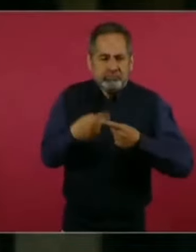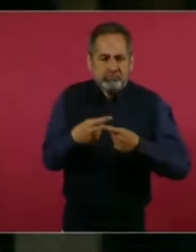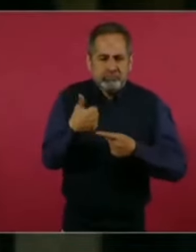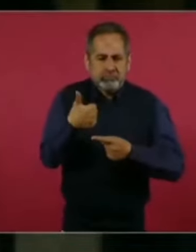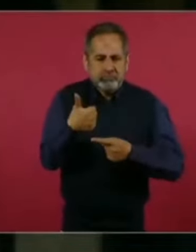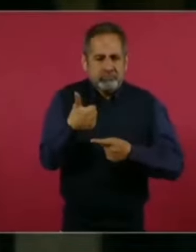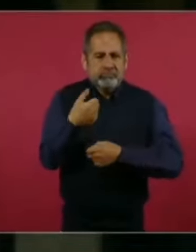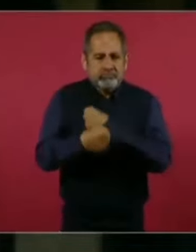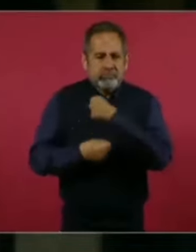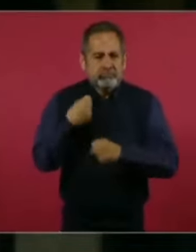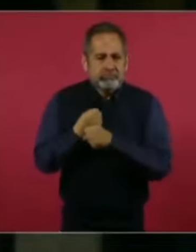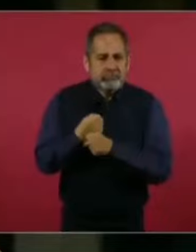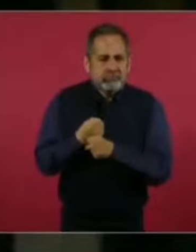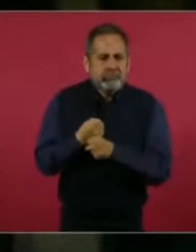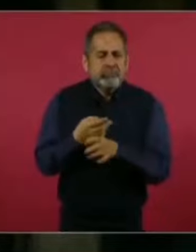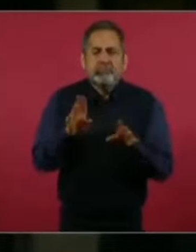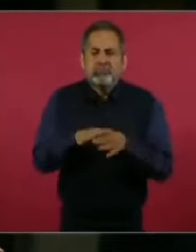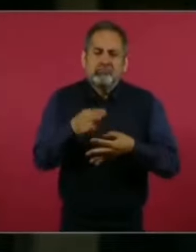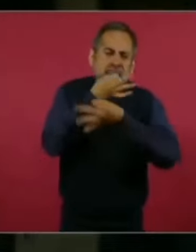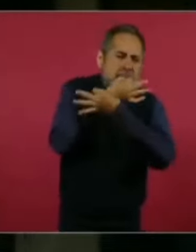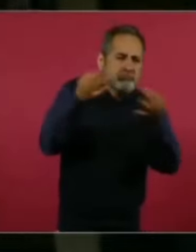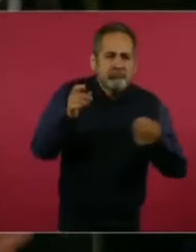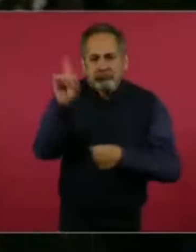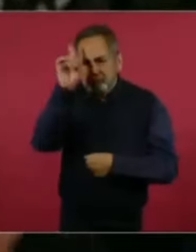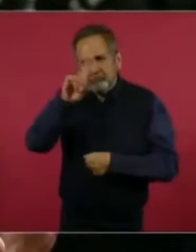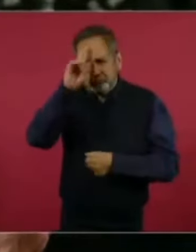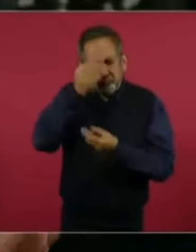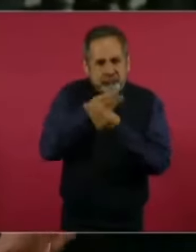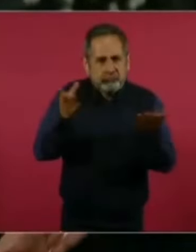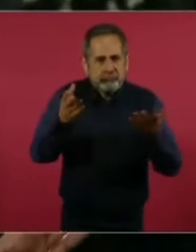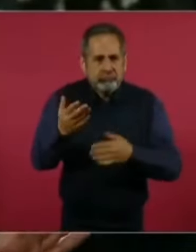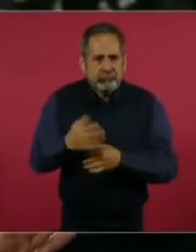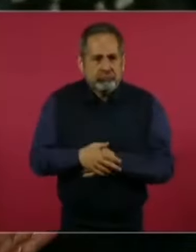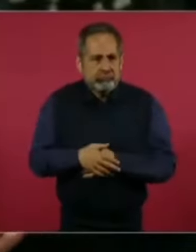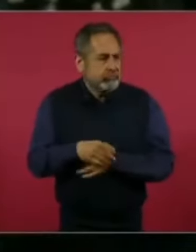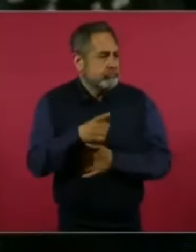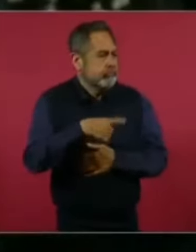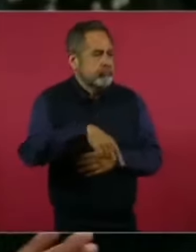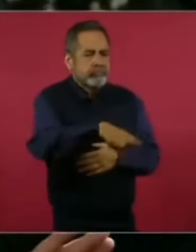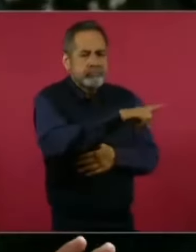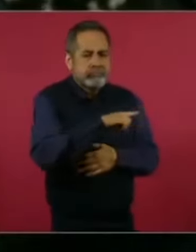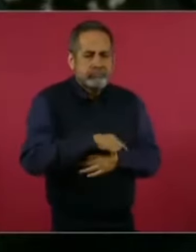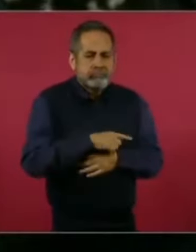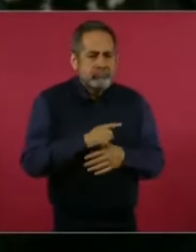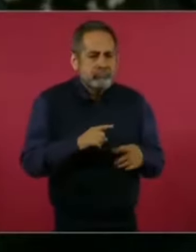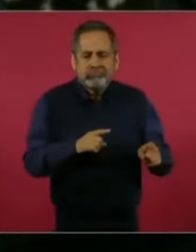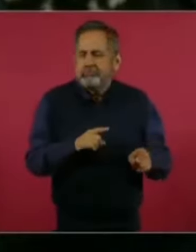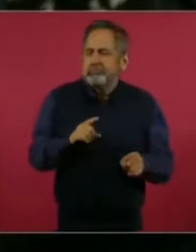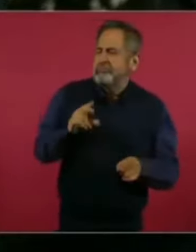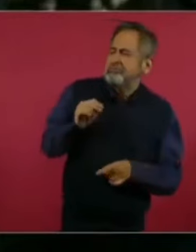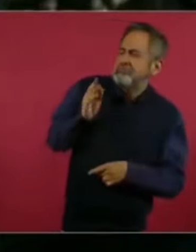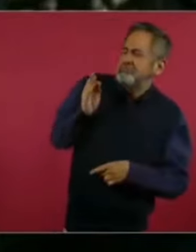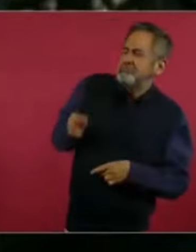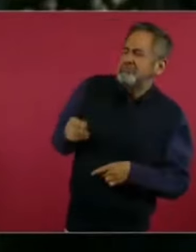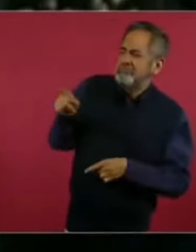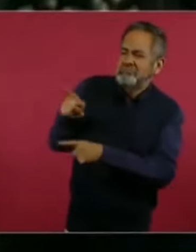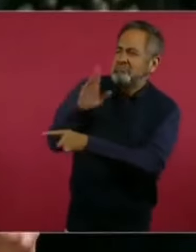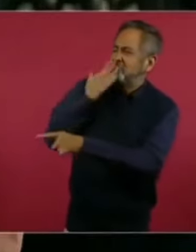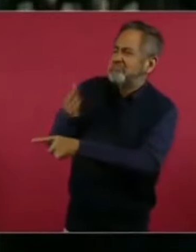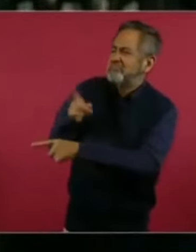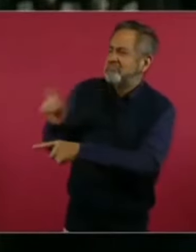¿qué mensaje le daría a los mexicanos que jamás le reconocieron ningún acierto? Esta gente que